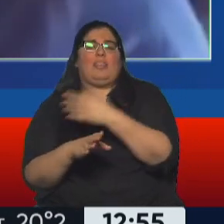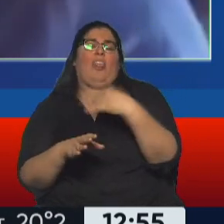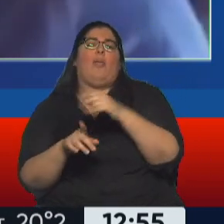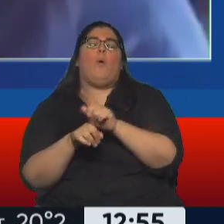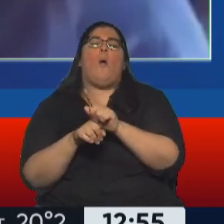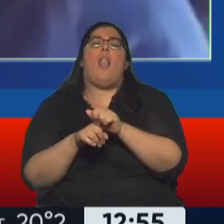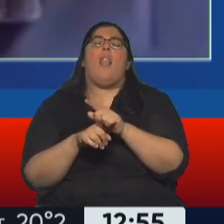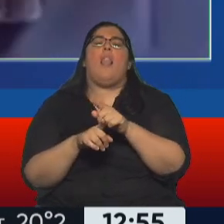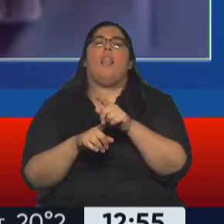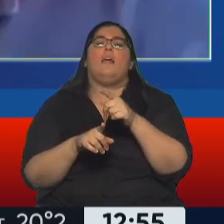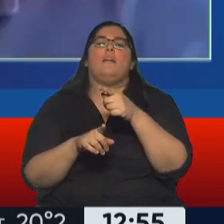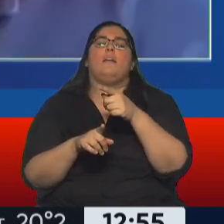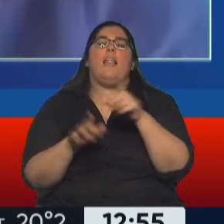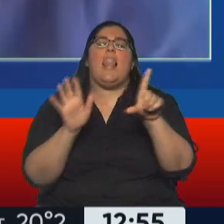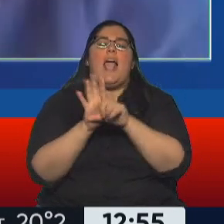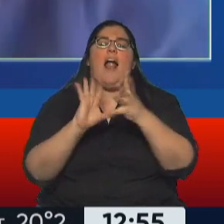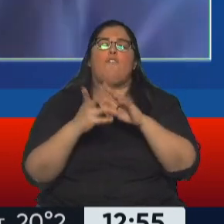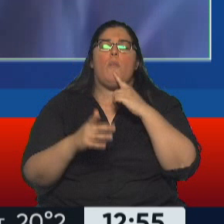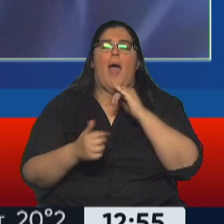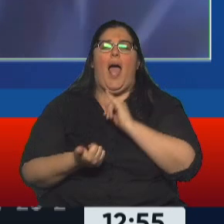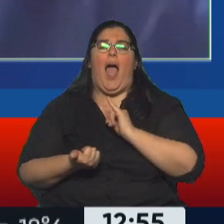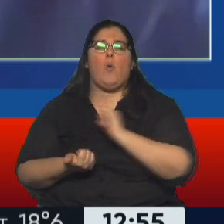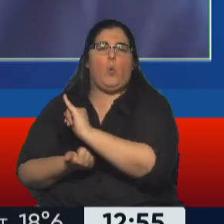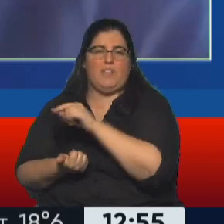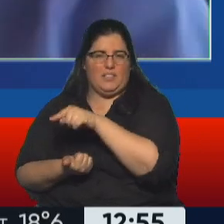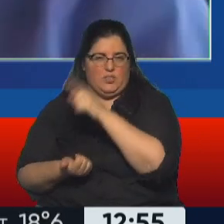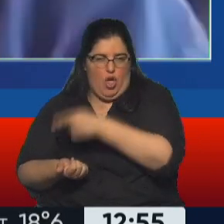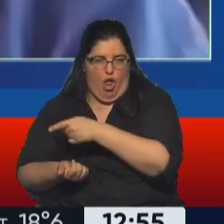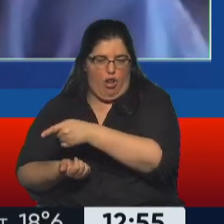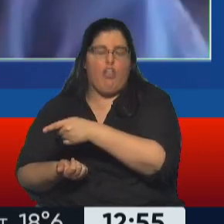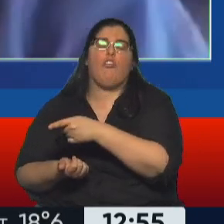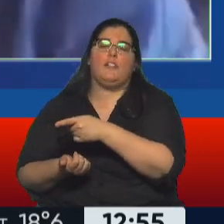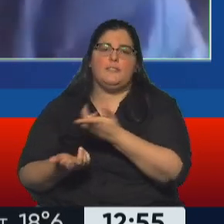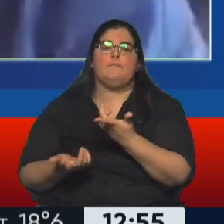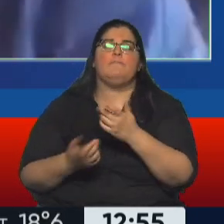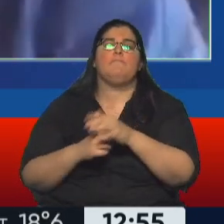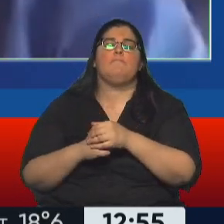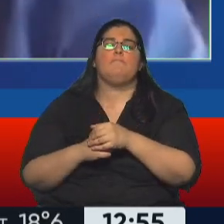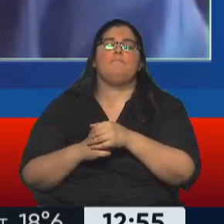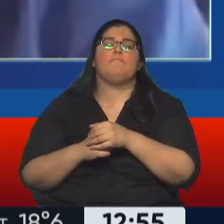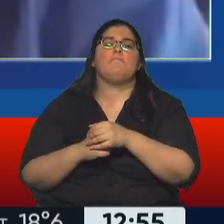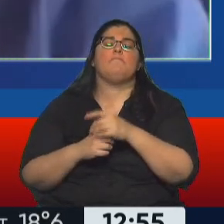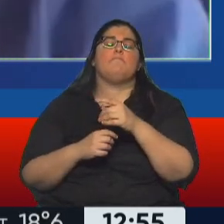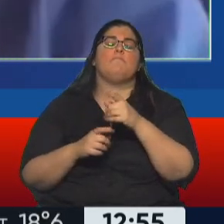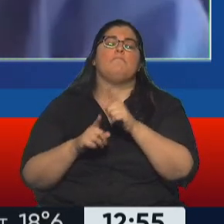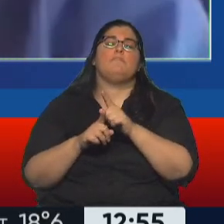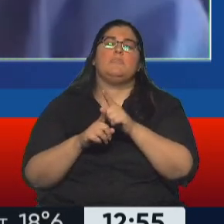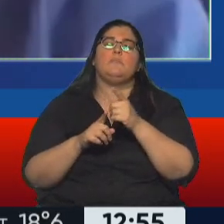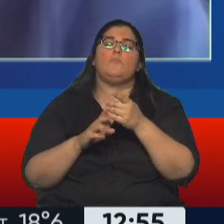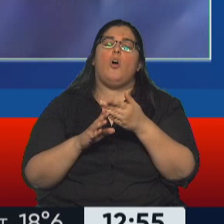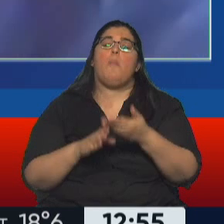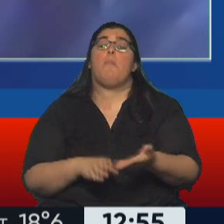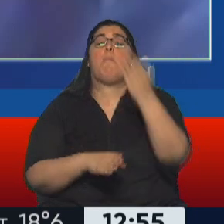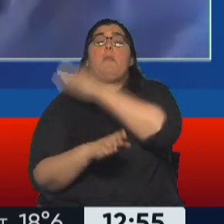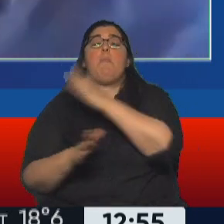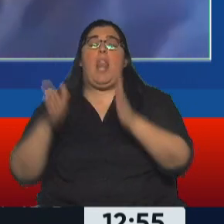acusación del punto de vista legal, porque de lo que se le acuso ocurrió en el primer mandato